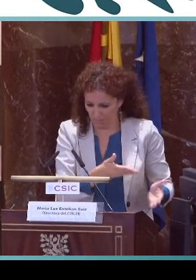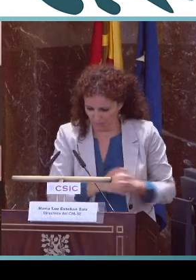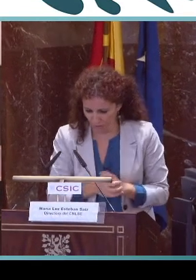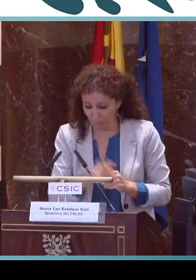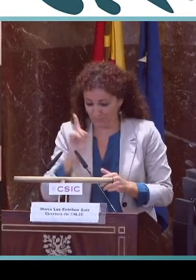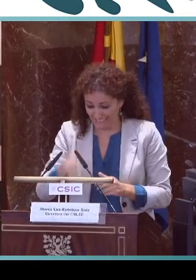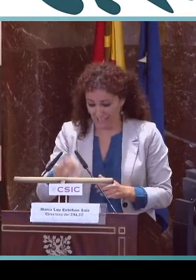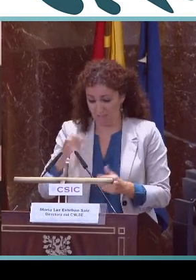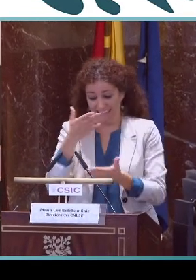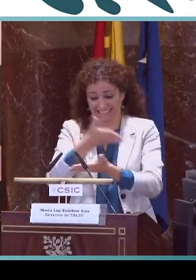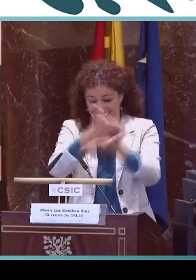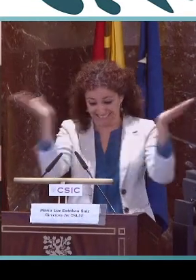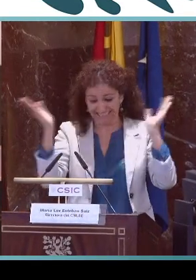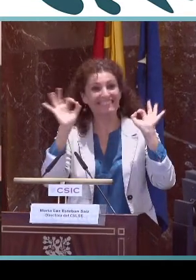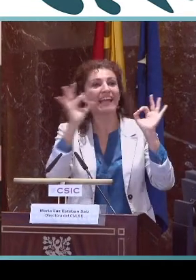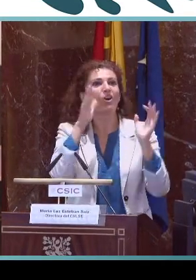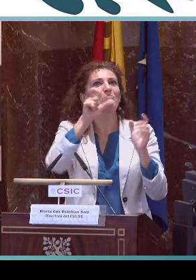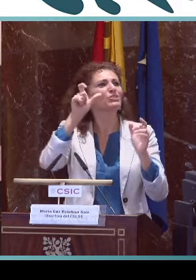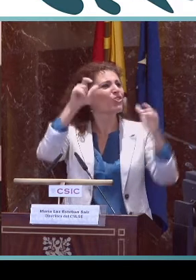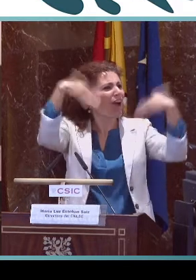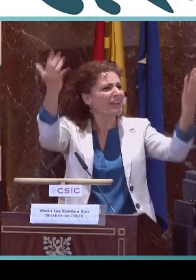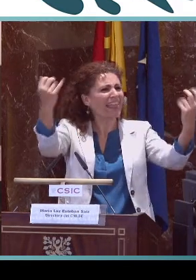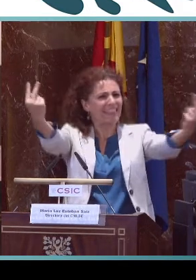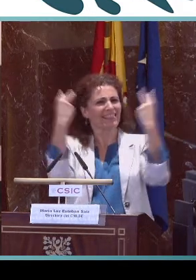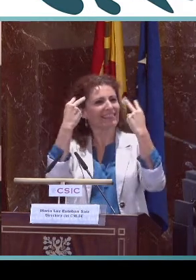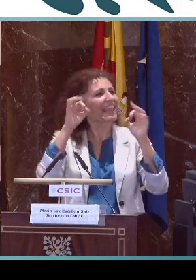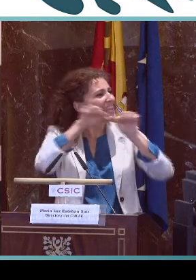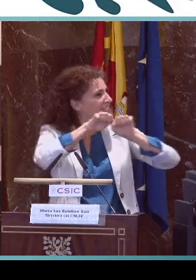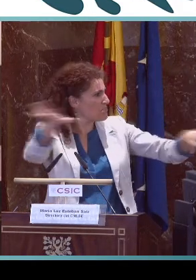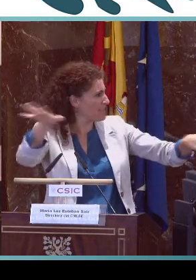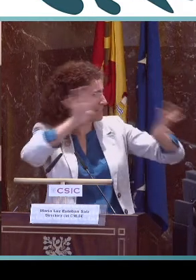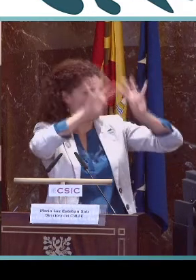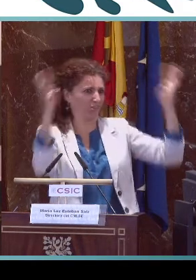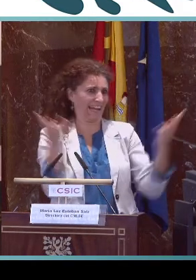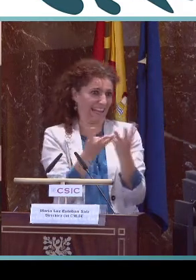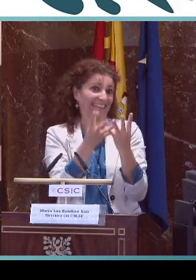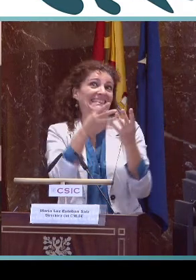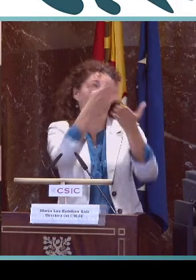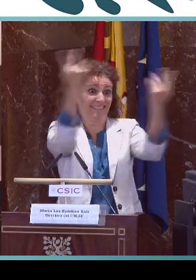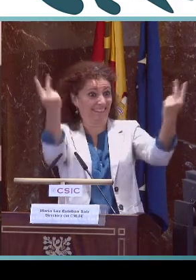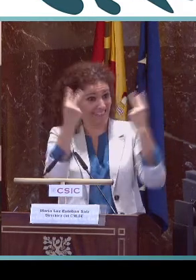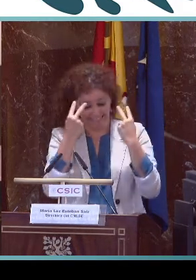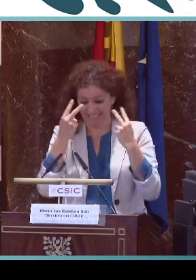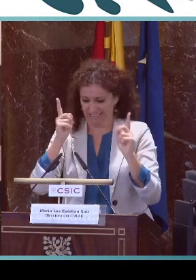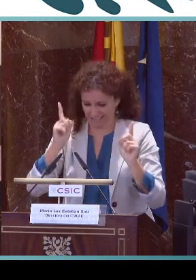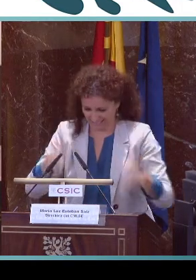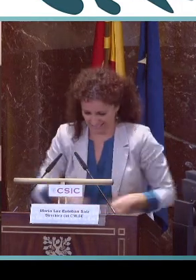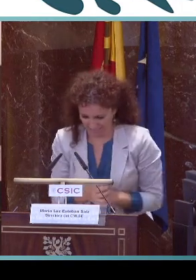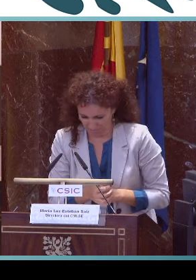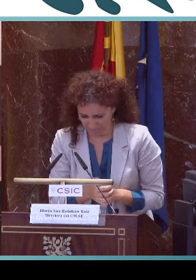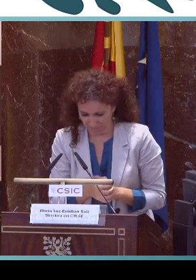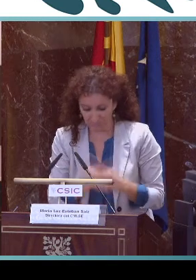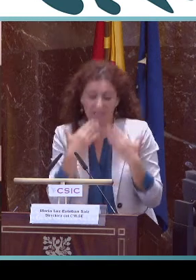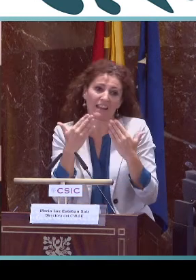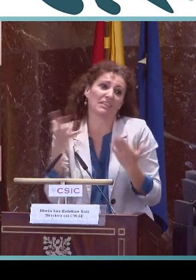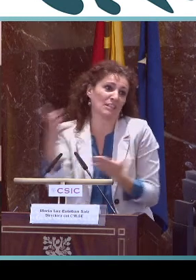docentes, a todos y a cada uno de vosotros, bienvenidos. Y también a la gente que nos está siguiendo a través de streaming por internet, todos los que nos